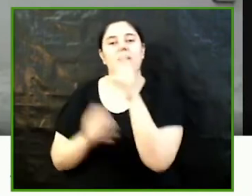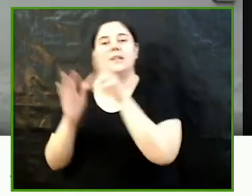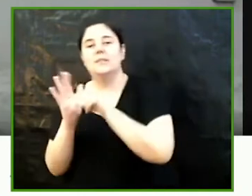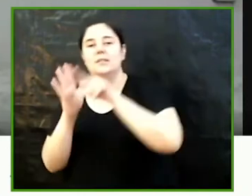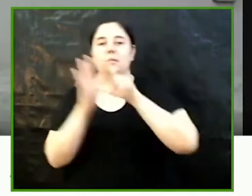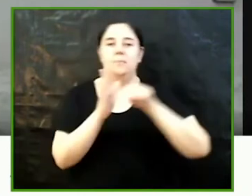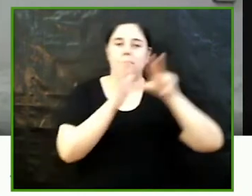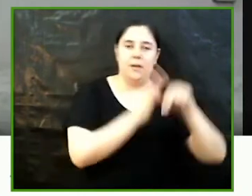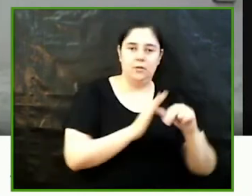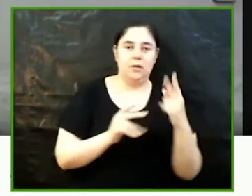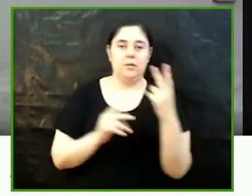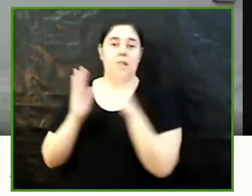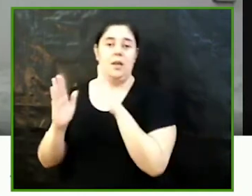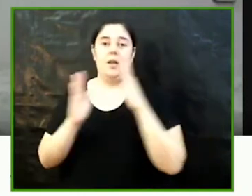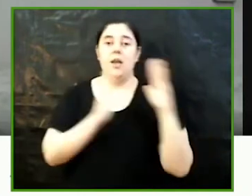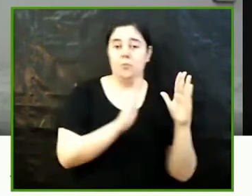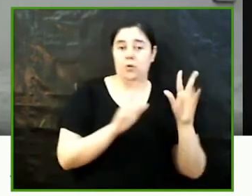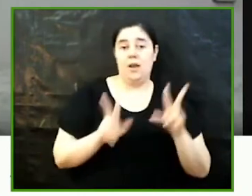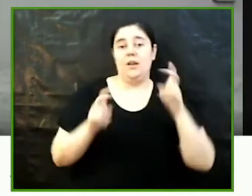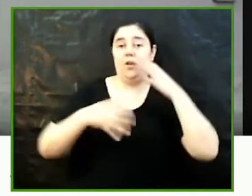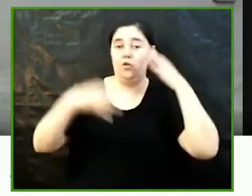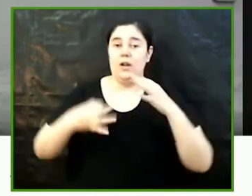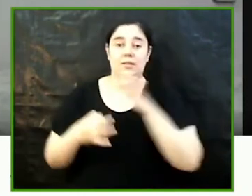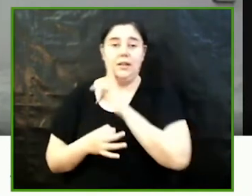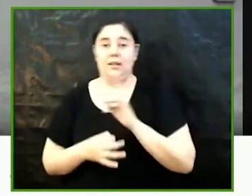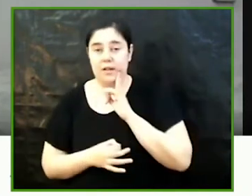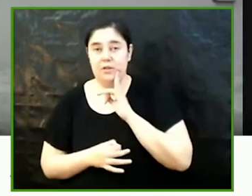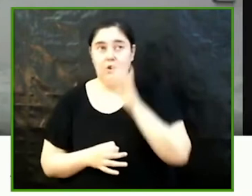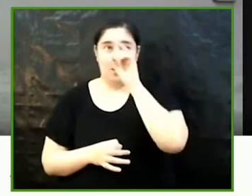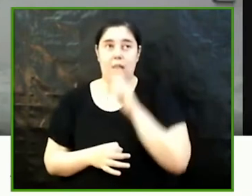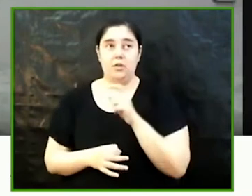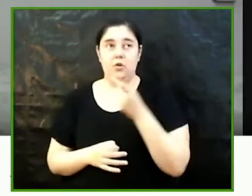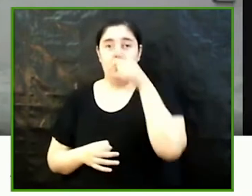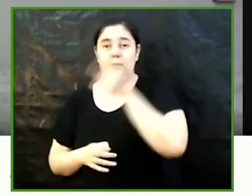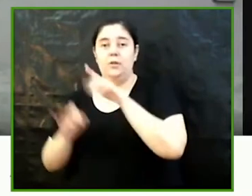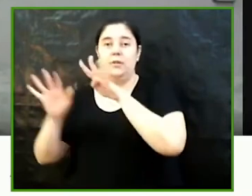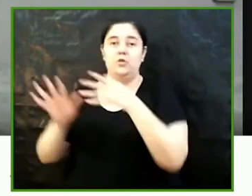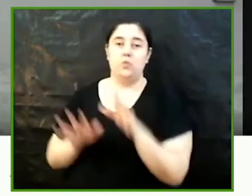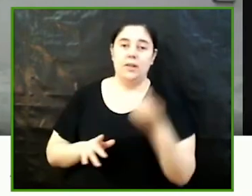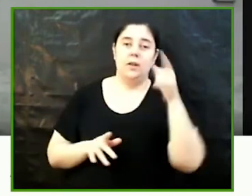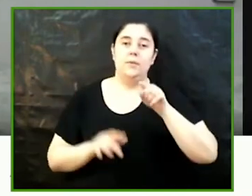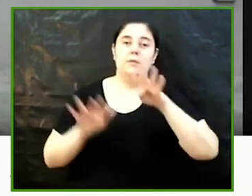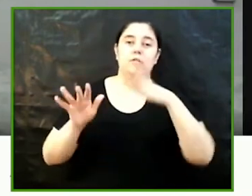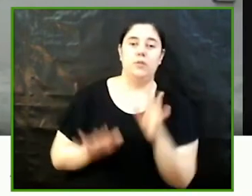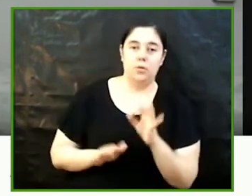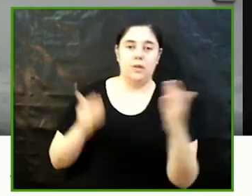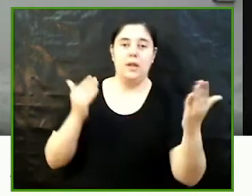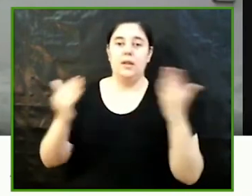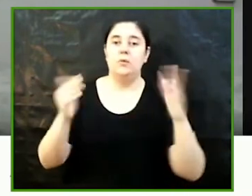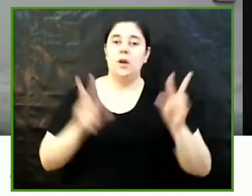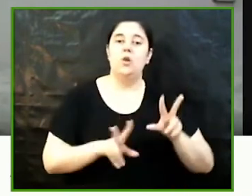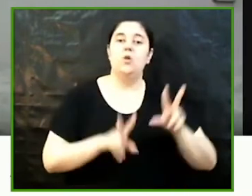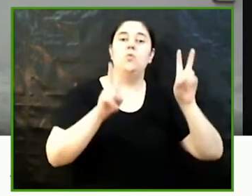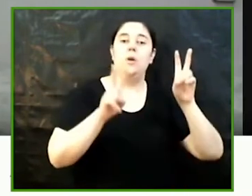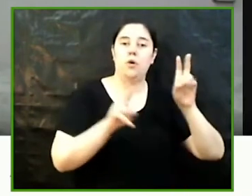las dos épocas más destacadas del cine neorealista italiano que son los años 40 y 50 y compararlas directamente con el nuevo cine